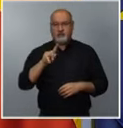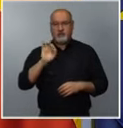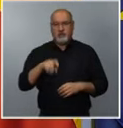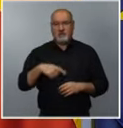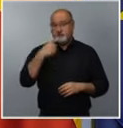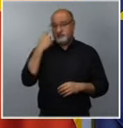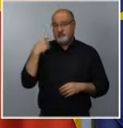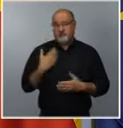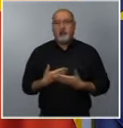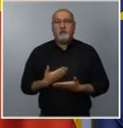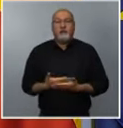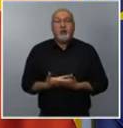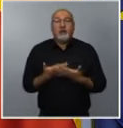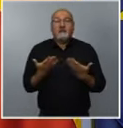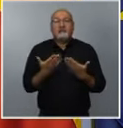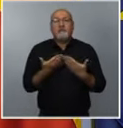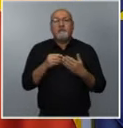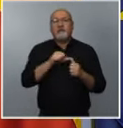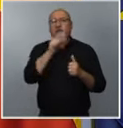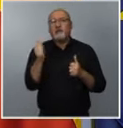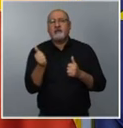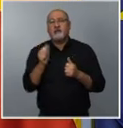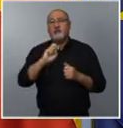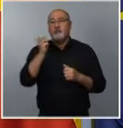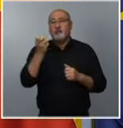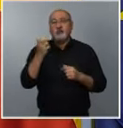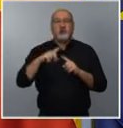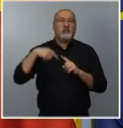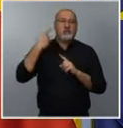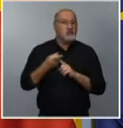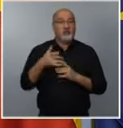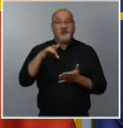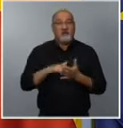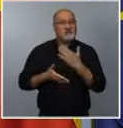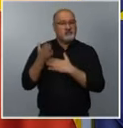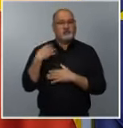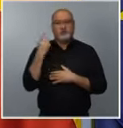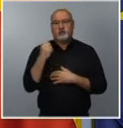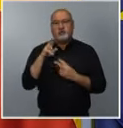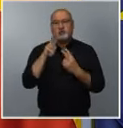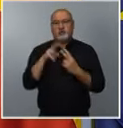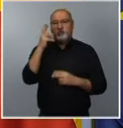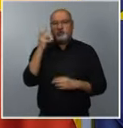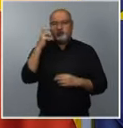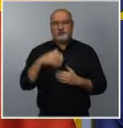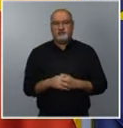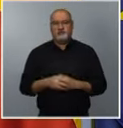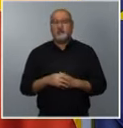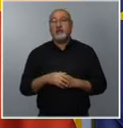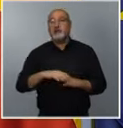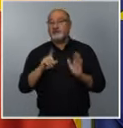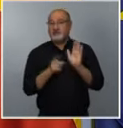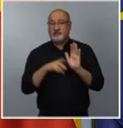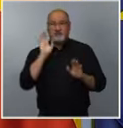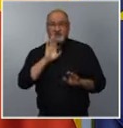pruebas de que se haya producido ninguna intrusión posterior a estas fechas. La intervención ilegal de estos teléfonos